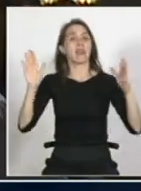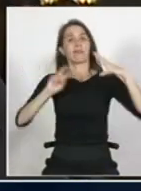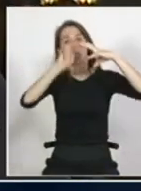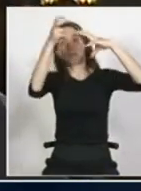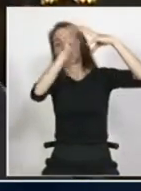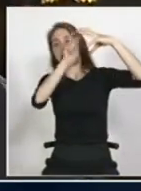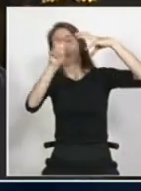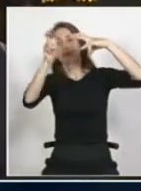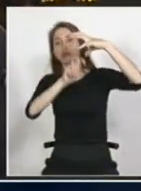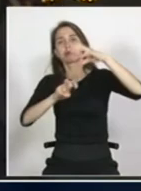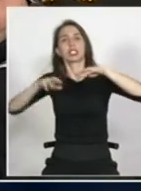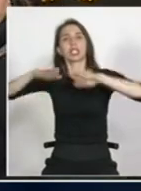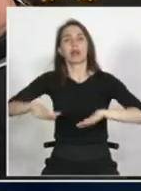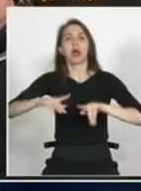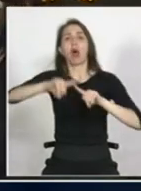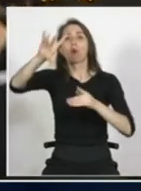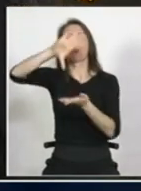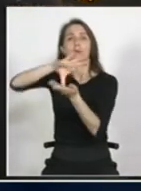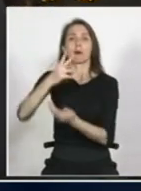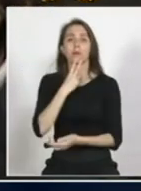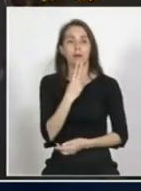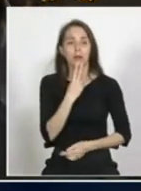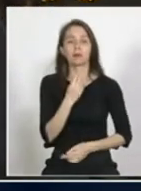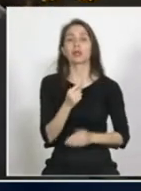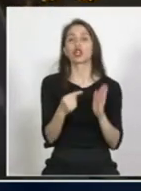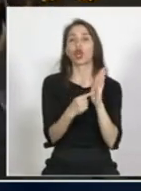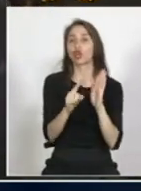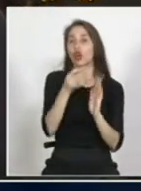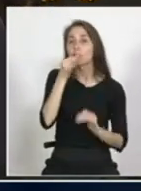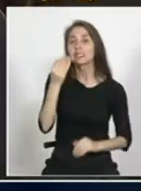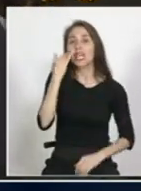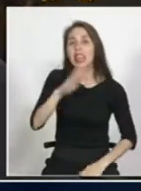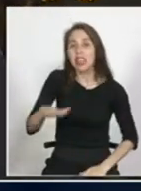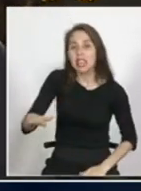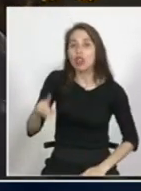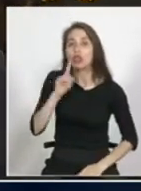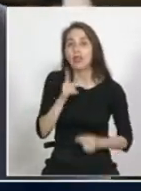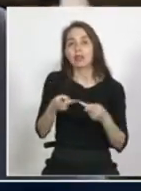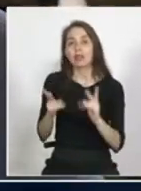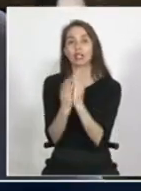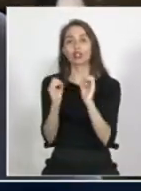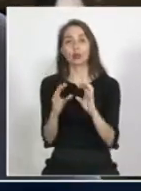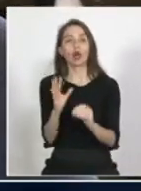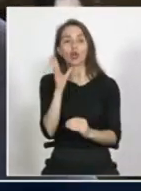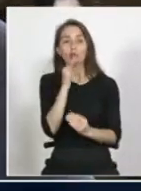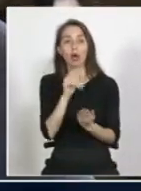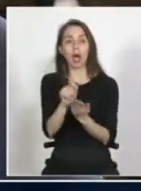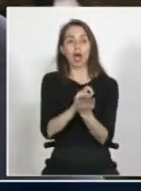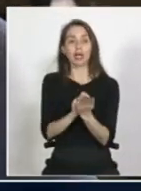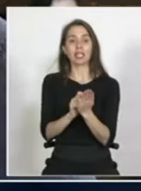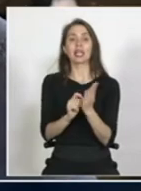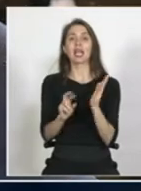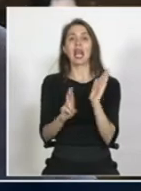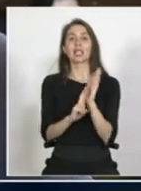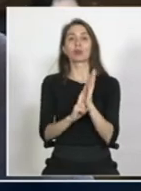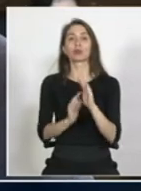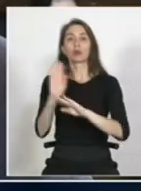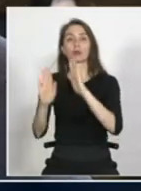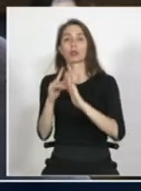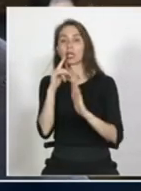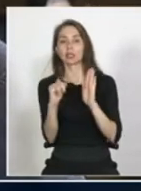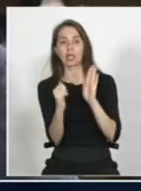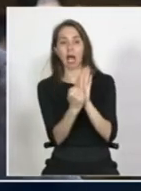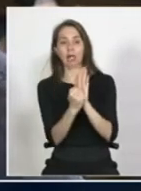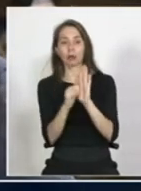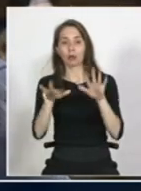no establece como definición que los niños tienen derecho a educación no existe el recurso de protección establece ambas artículo 19